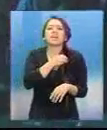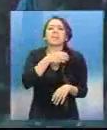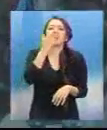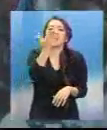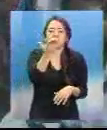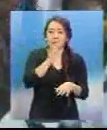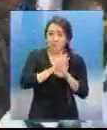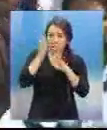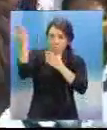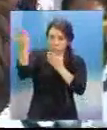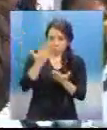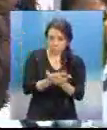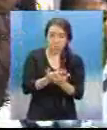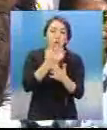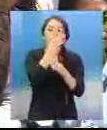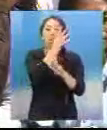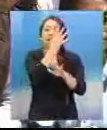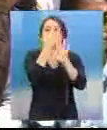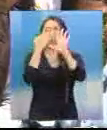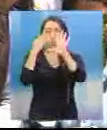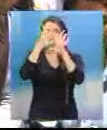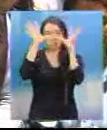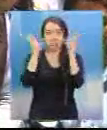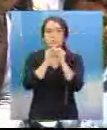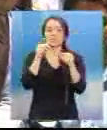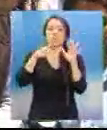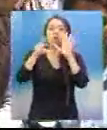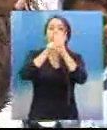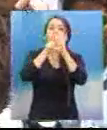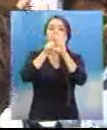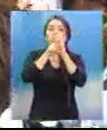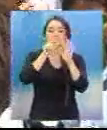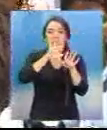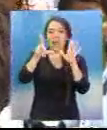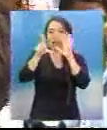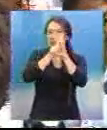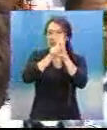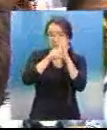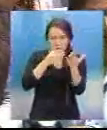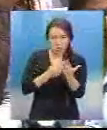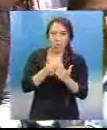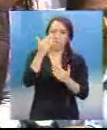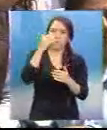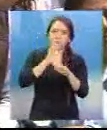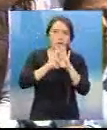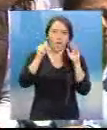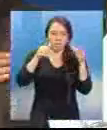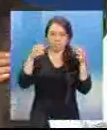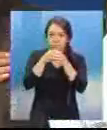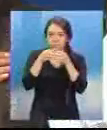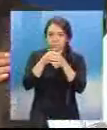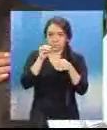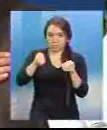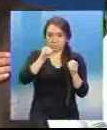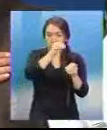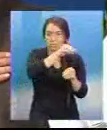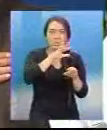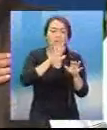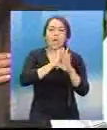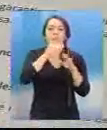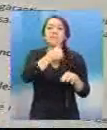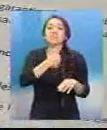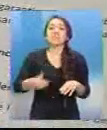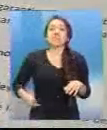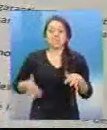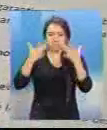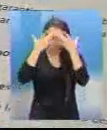comunitaria. Y lo que estamos viendo es que esto es en la Constitución o es en otra ley, pero está establecido. El presidente recordó